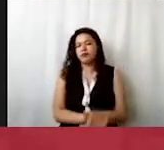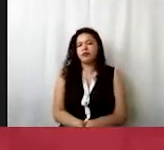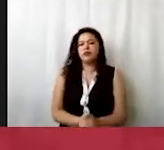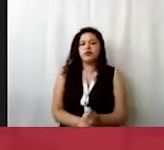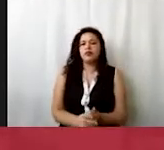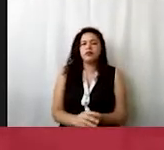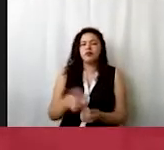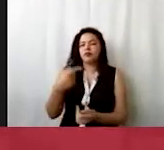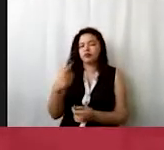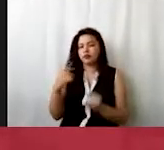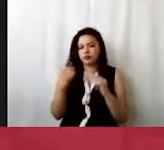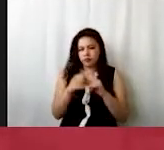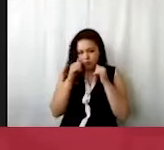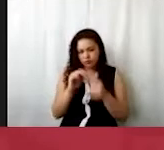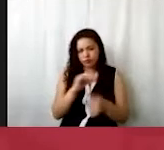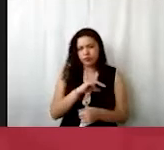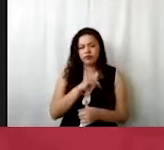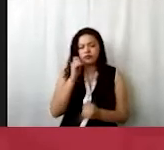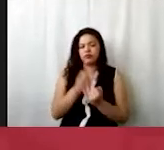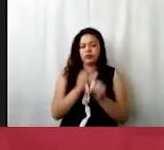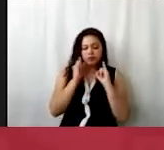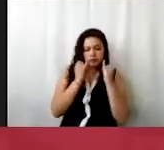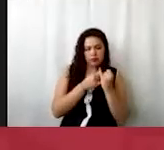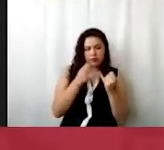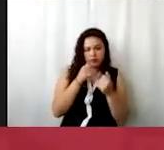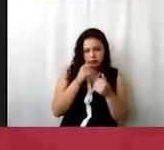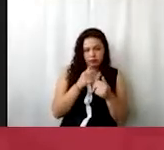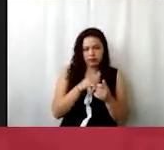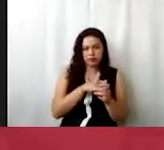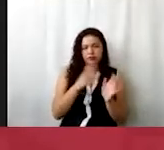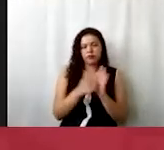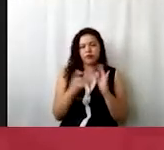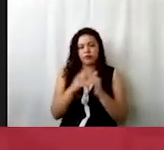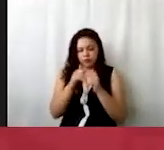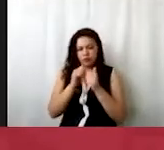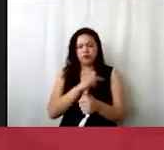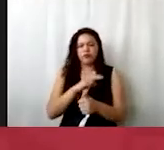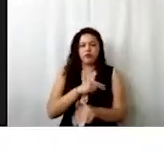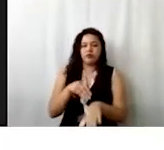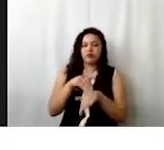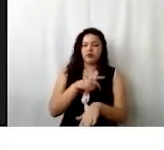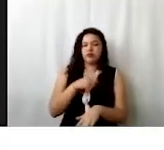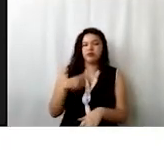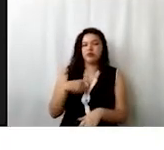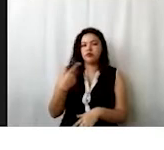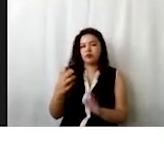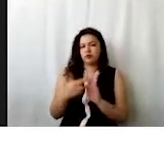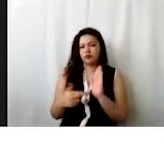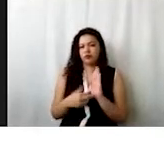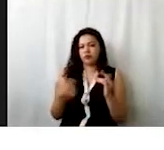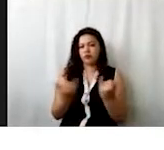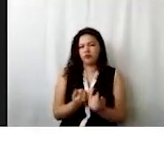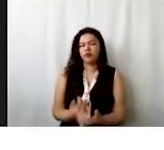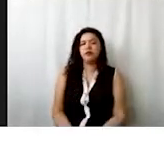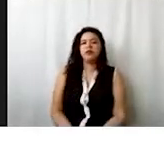instituciones de asistencia privada como la junta de asistencia nos regimos por la ley de instituciones de asistencia privada y su reglamento. Para ello